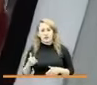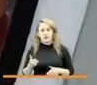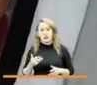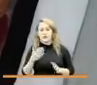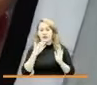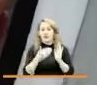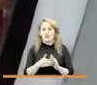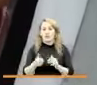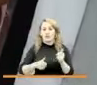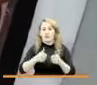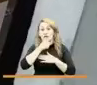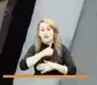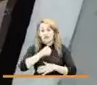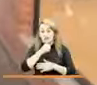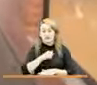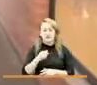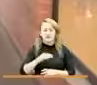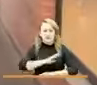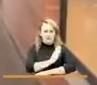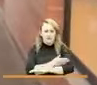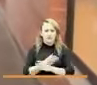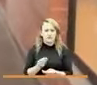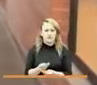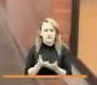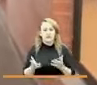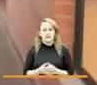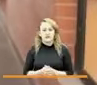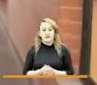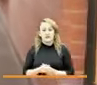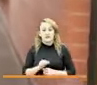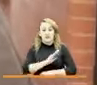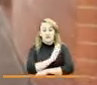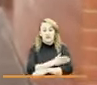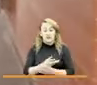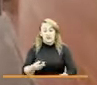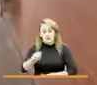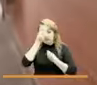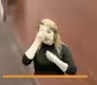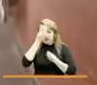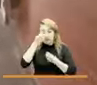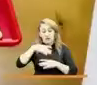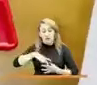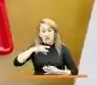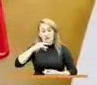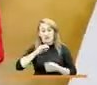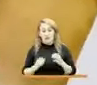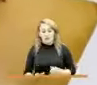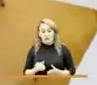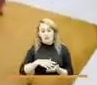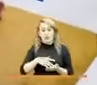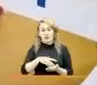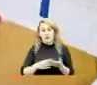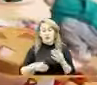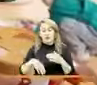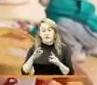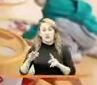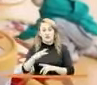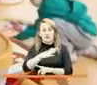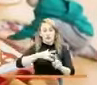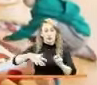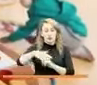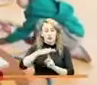resiliencia, fuerza y diversidad. Fortaleciendo la nutrición del cuerpo y del alma de los más vulnerables. Creando entornos protectores,